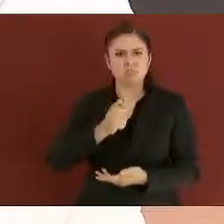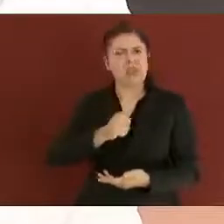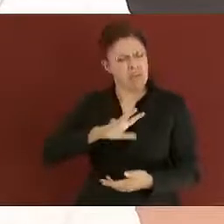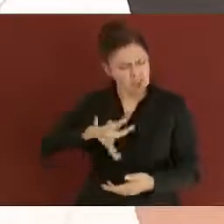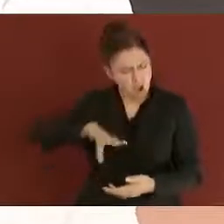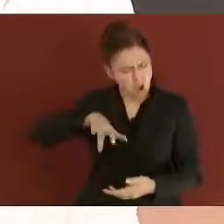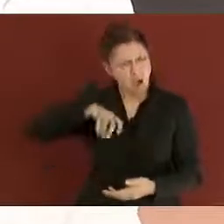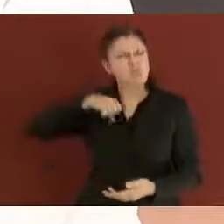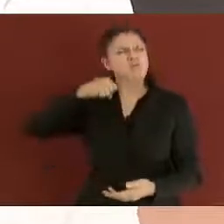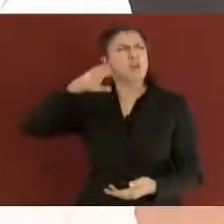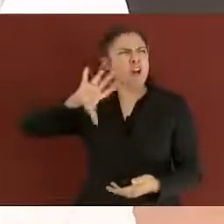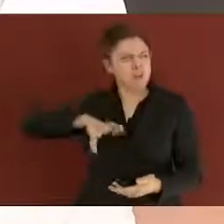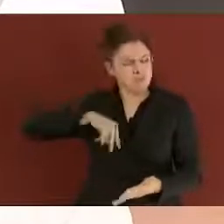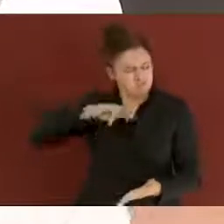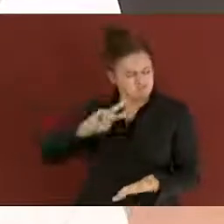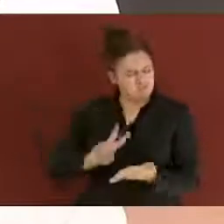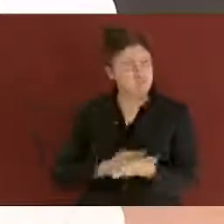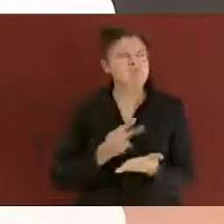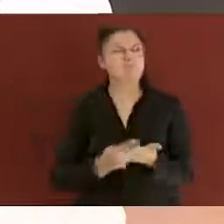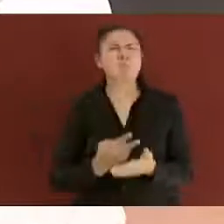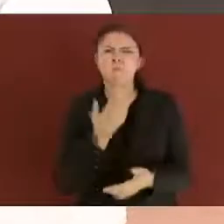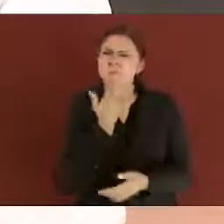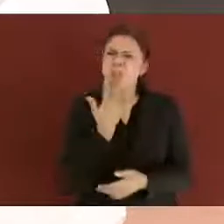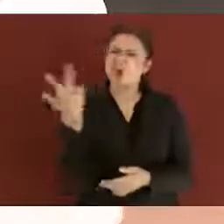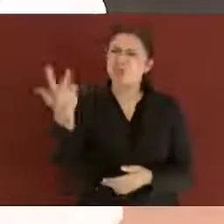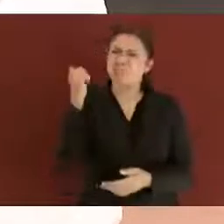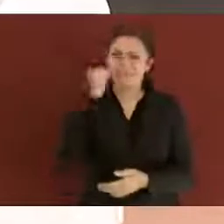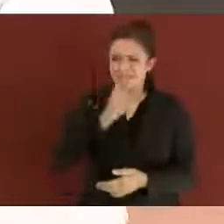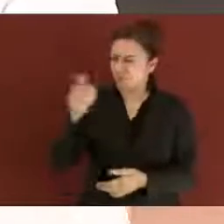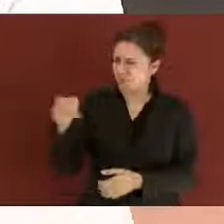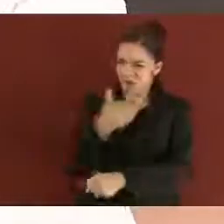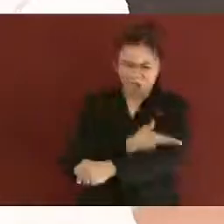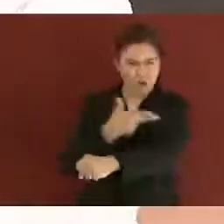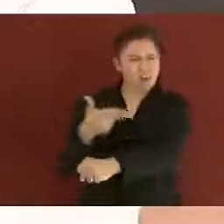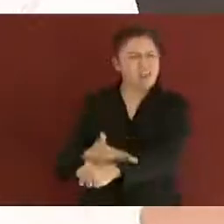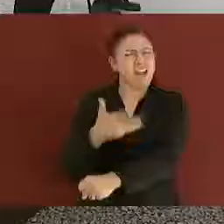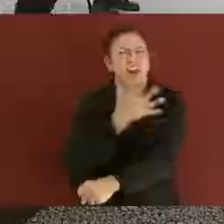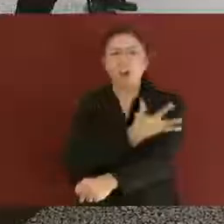y siempre del lado de los ciudadanos. Muchas gracias, señor presidente.